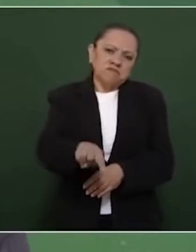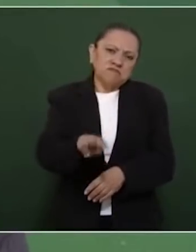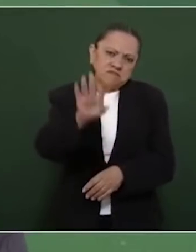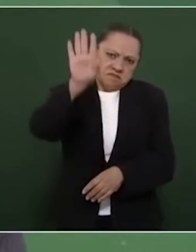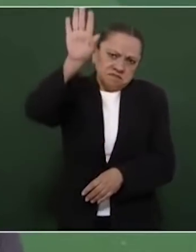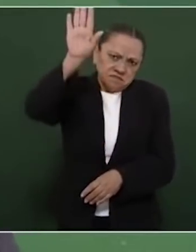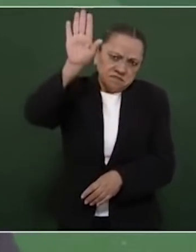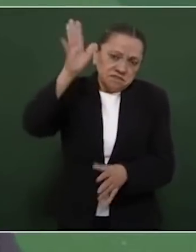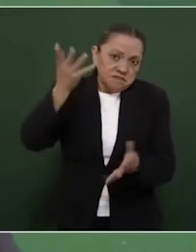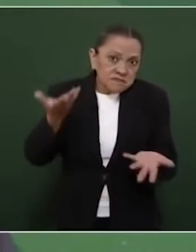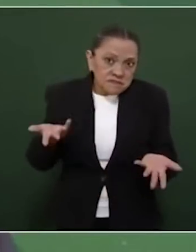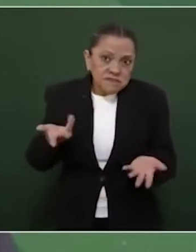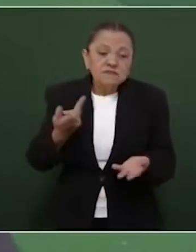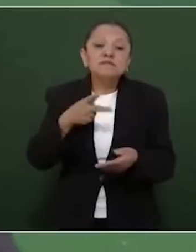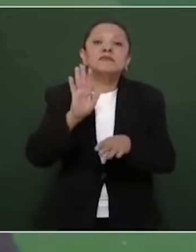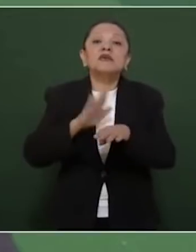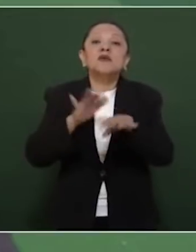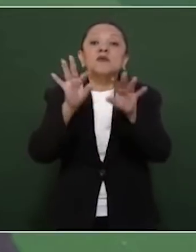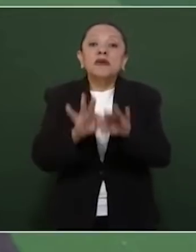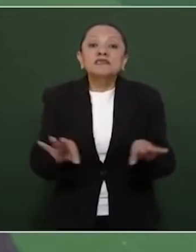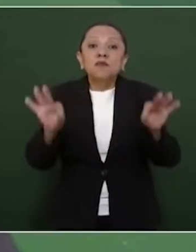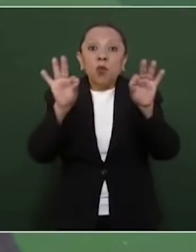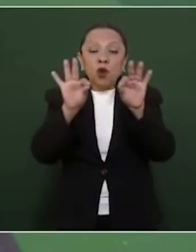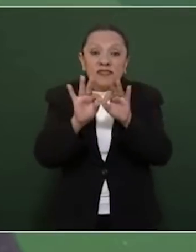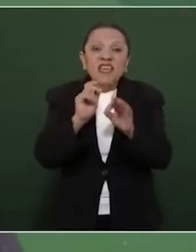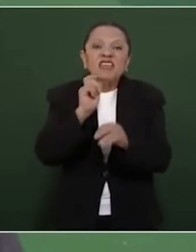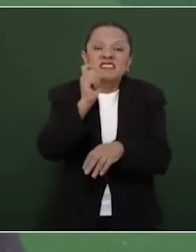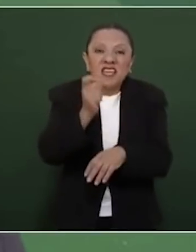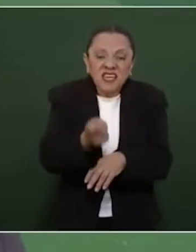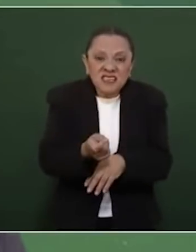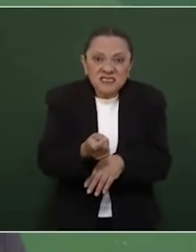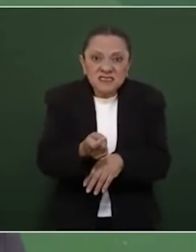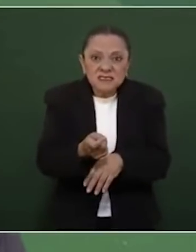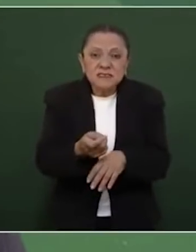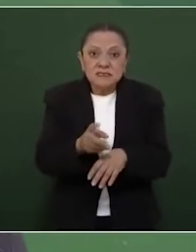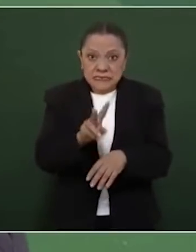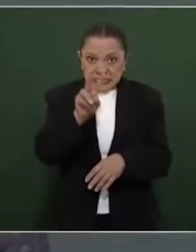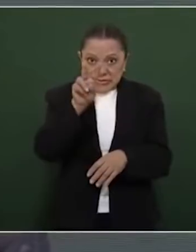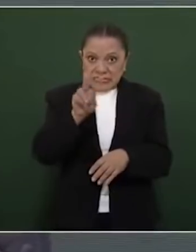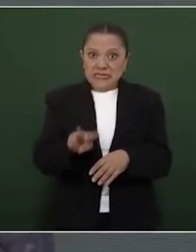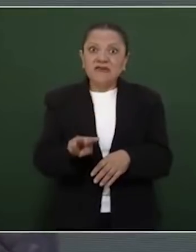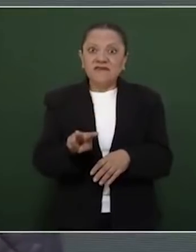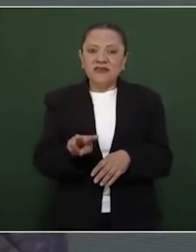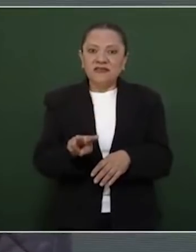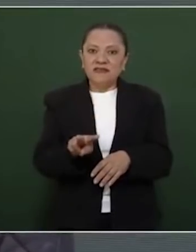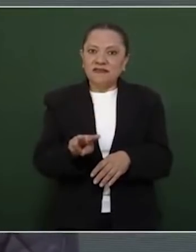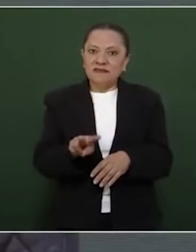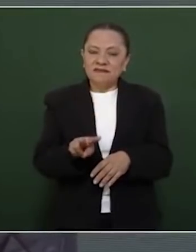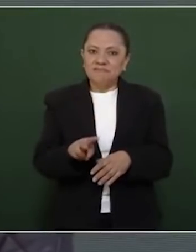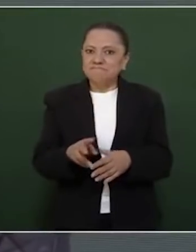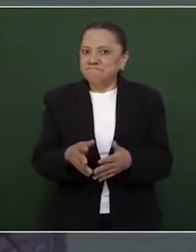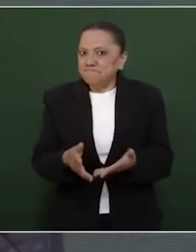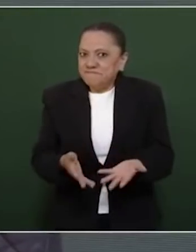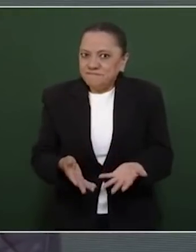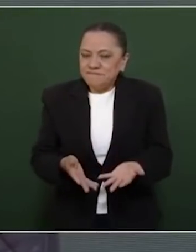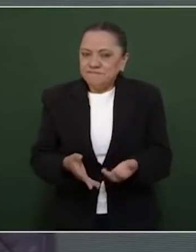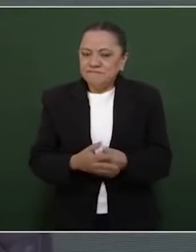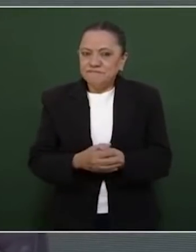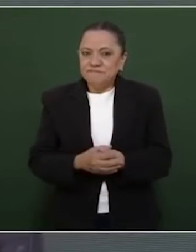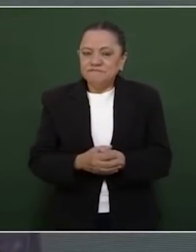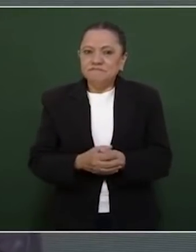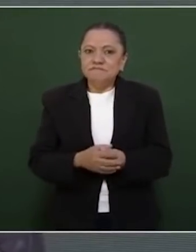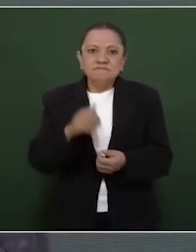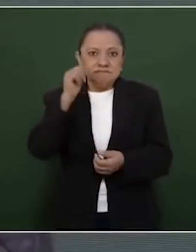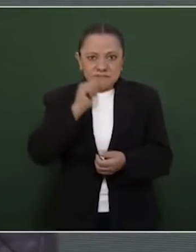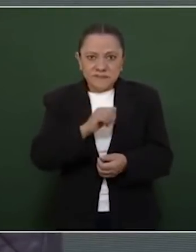Lo más importante de todo es que de verdad, no sólo respetando